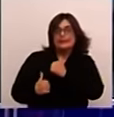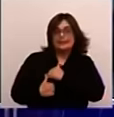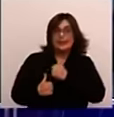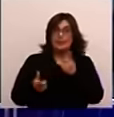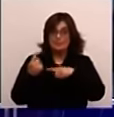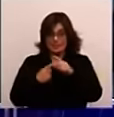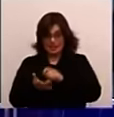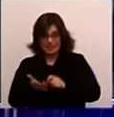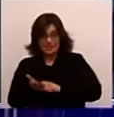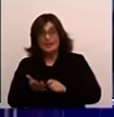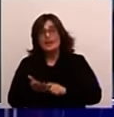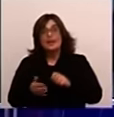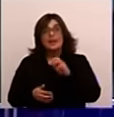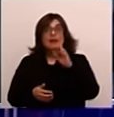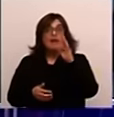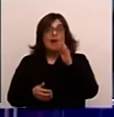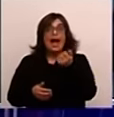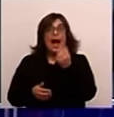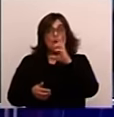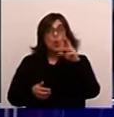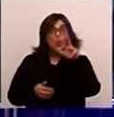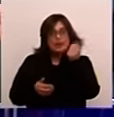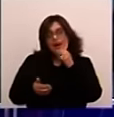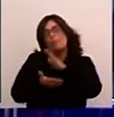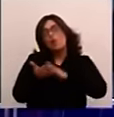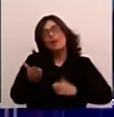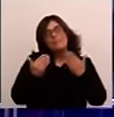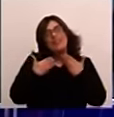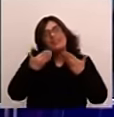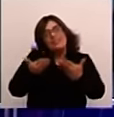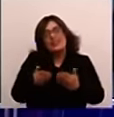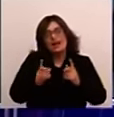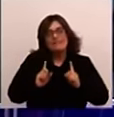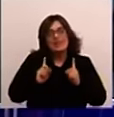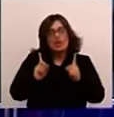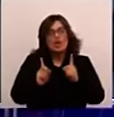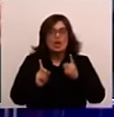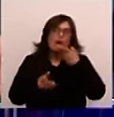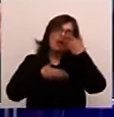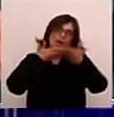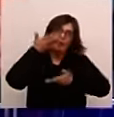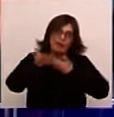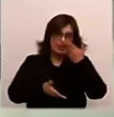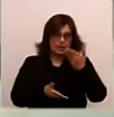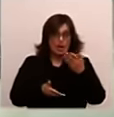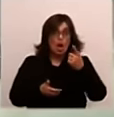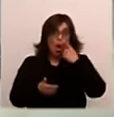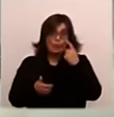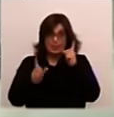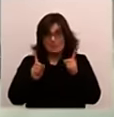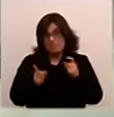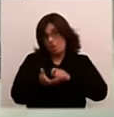Acuña de Figueroa le hace un poema, un poema épico, que en su velorio se recita. Francisco Acuña de Figueroa, que es el hombre que hizo el himno